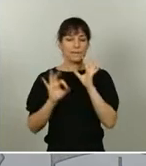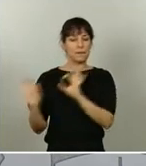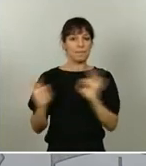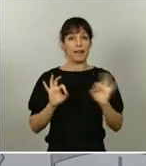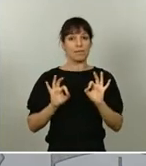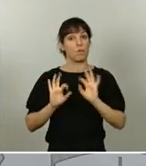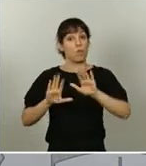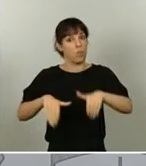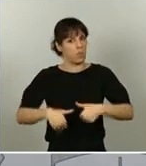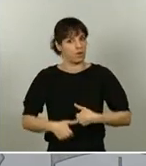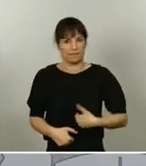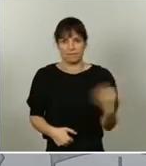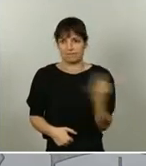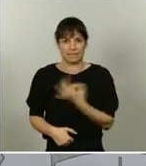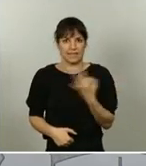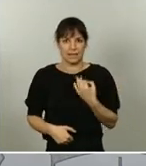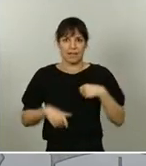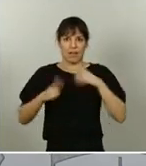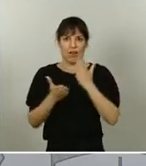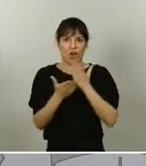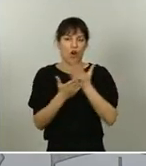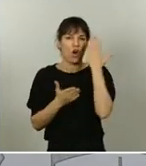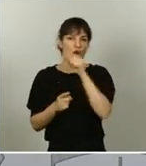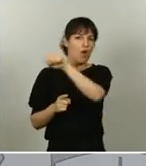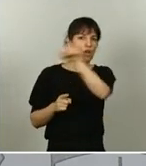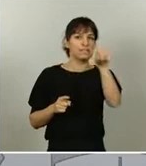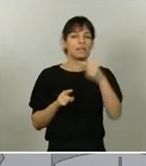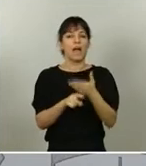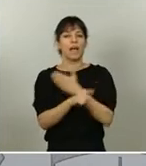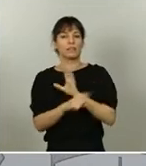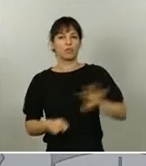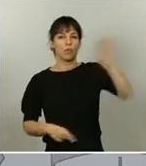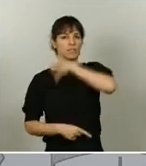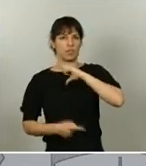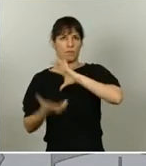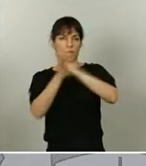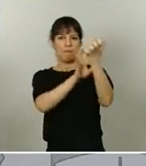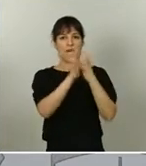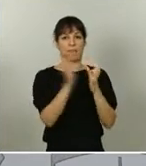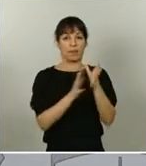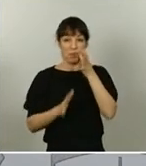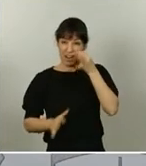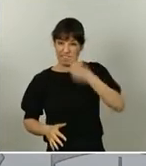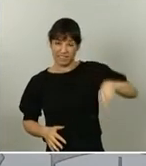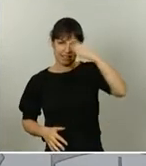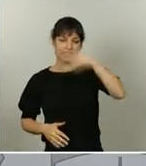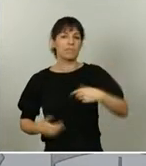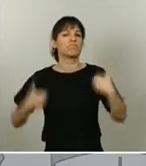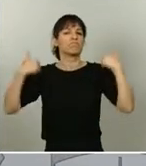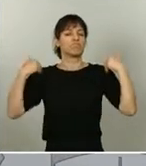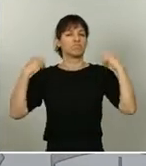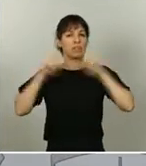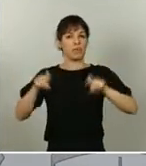imprescindible a las aulas en coordinación con las comunidades autónomas, que son, como todos ustedes saben, quienes tienen las competencias, como sucede también